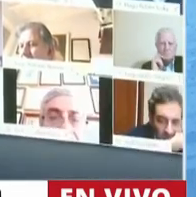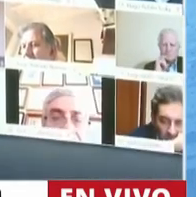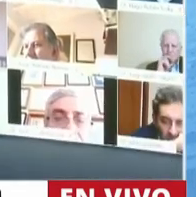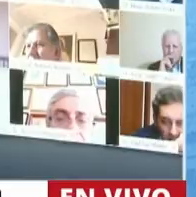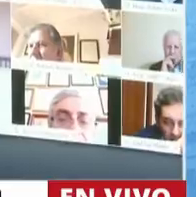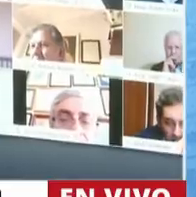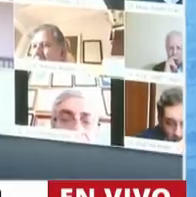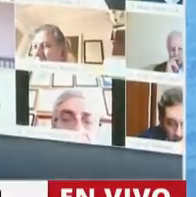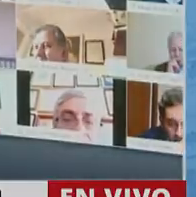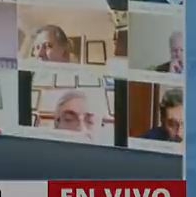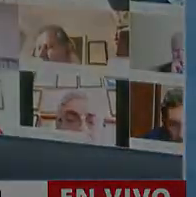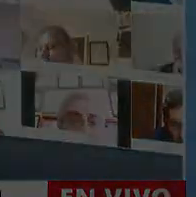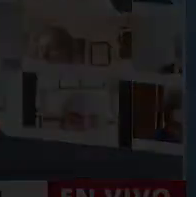Muchas gracias, diputado. Dijia, como...